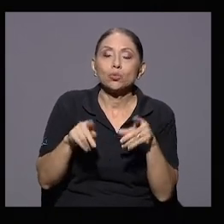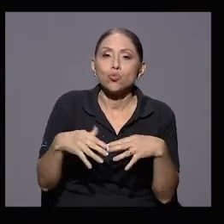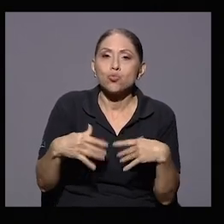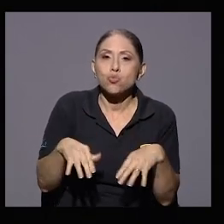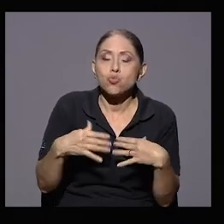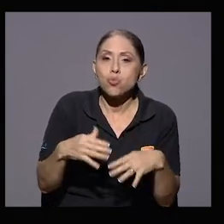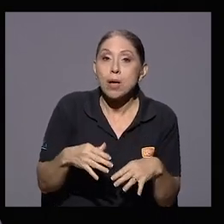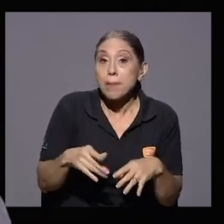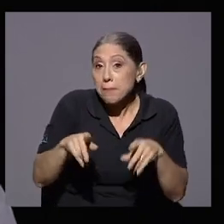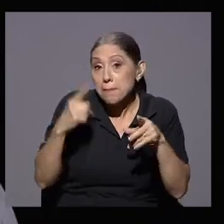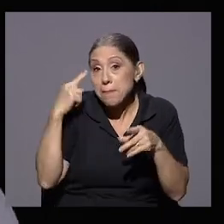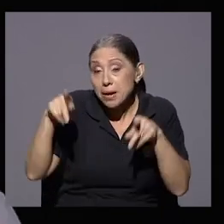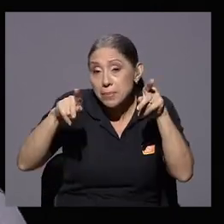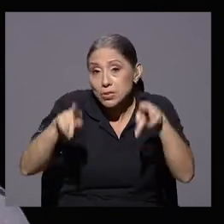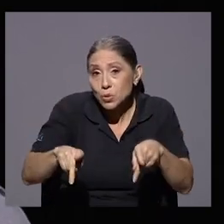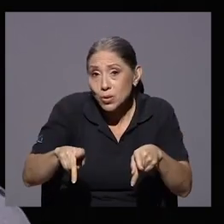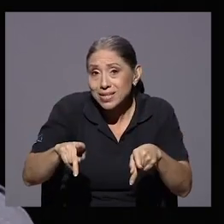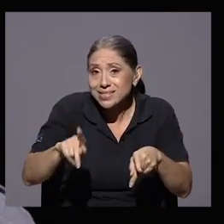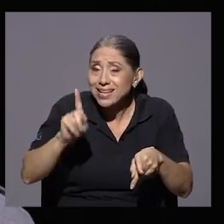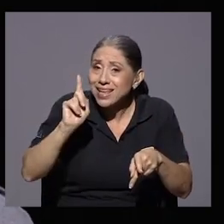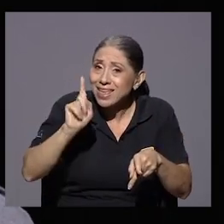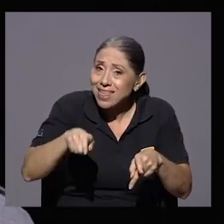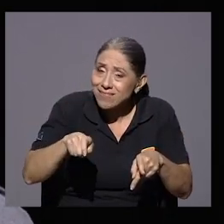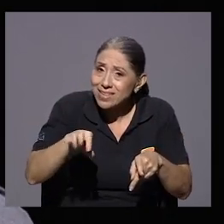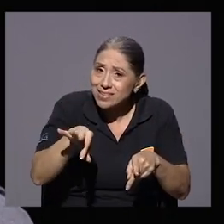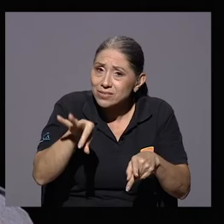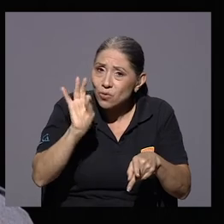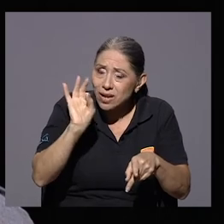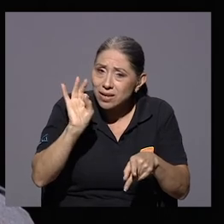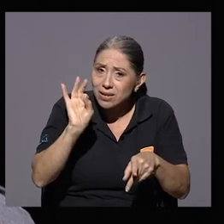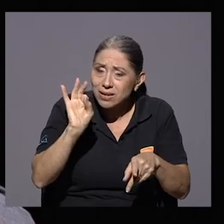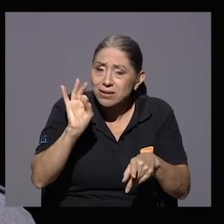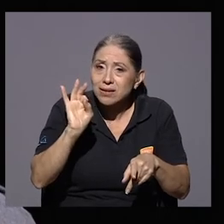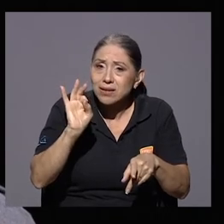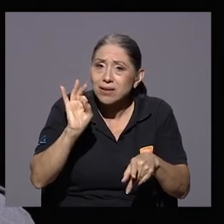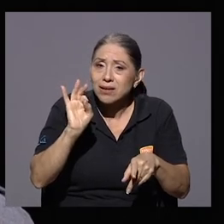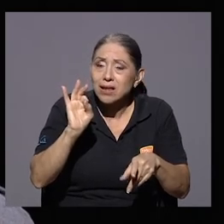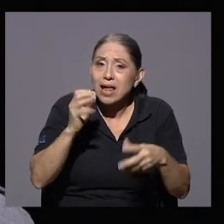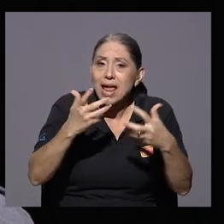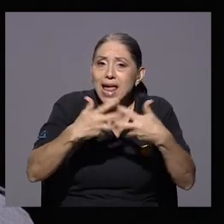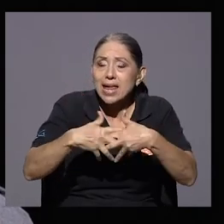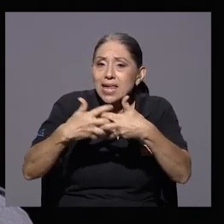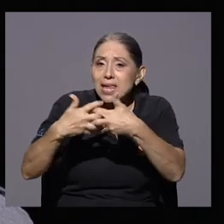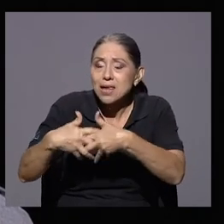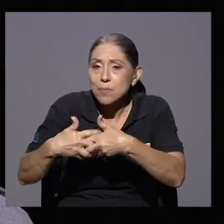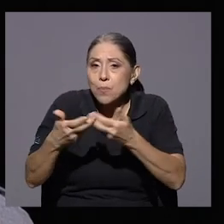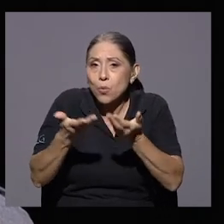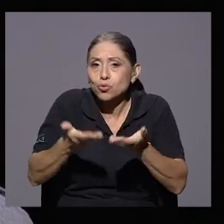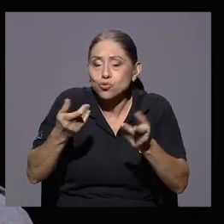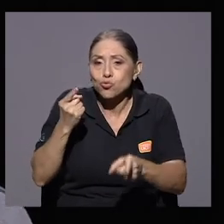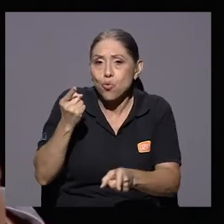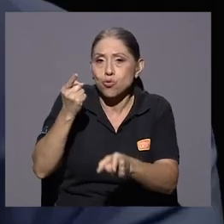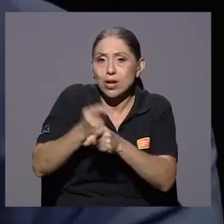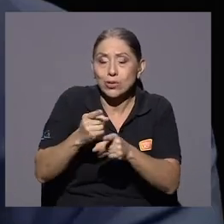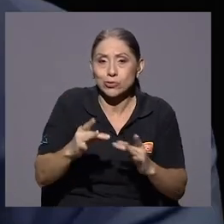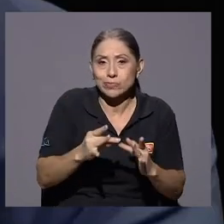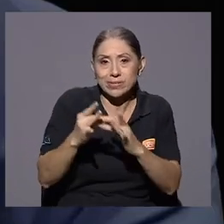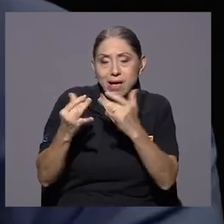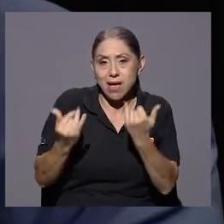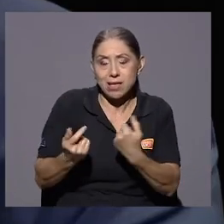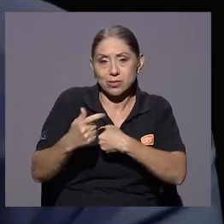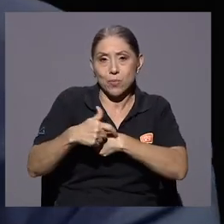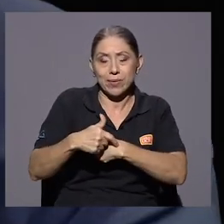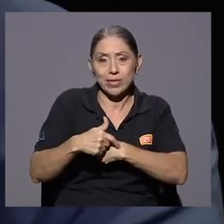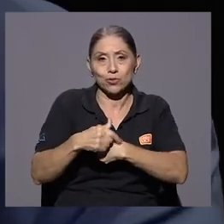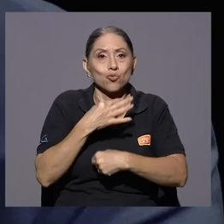tarea administrativa, para saber escoger los equipos correctos, sobre todo en estos momentos. Un gusto.